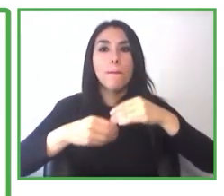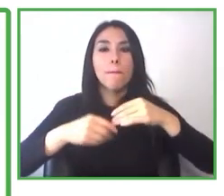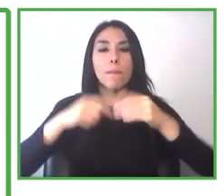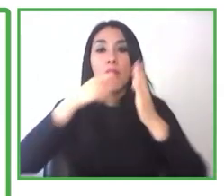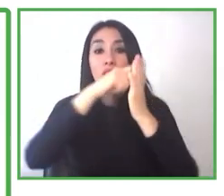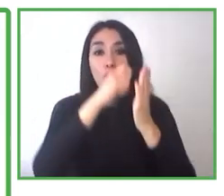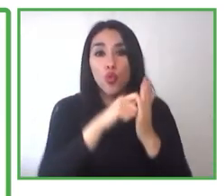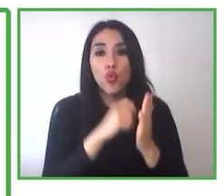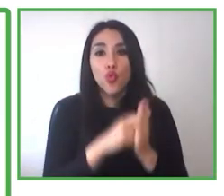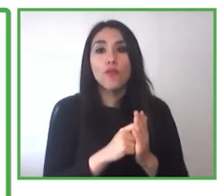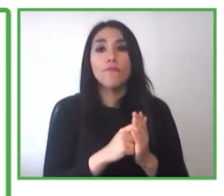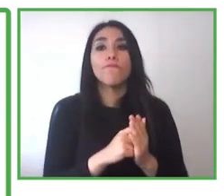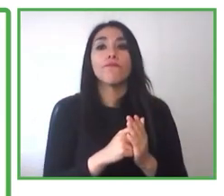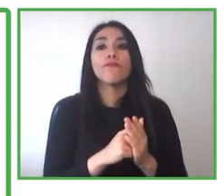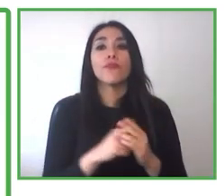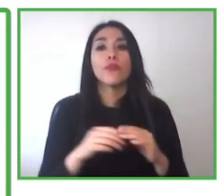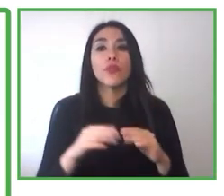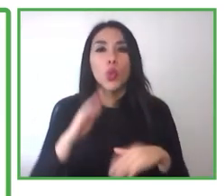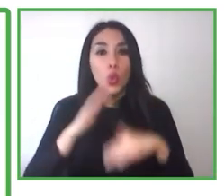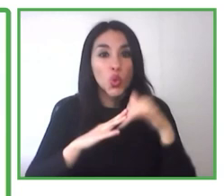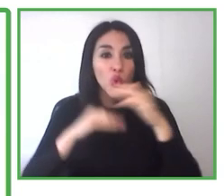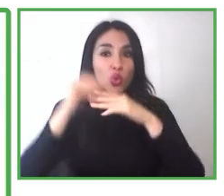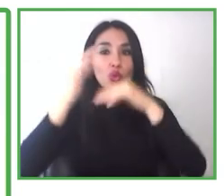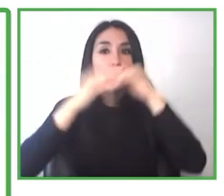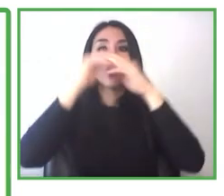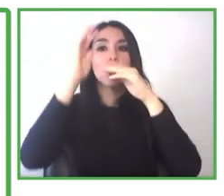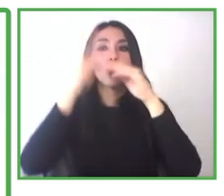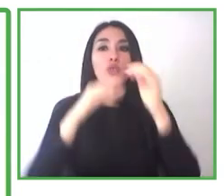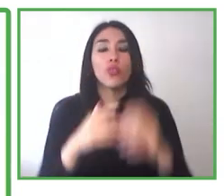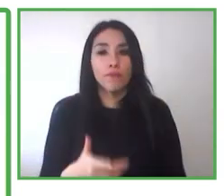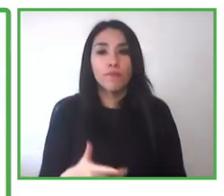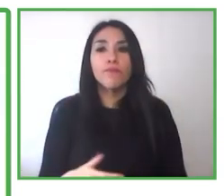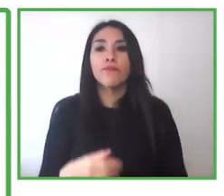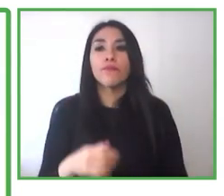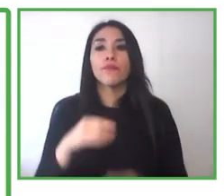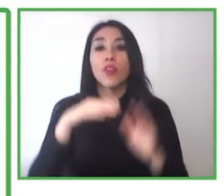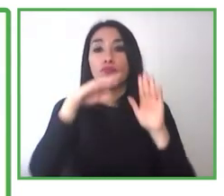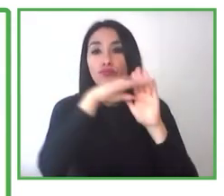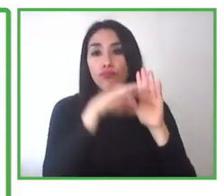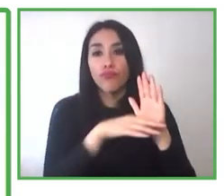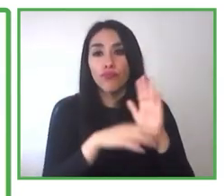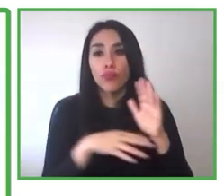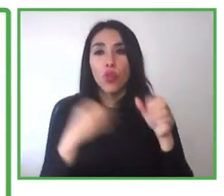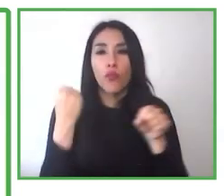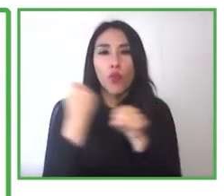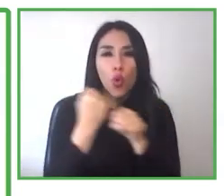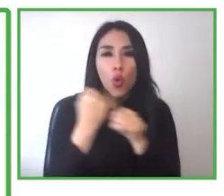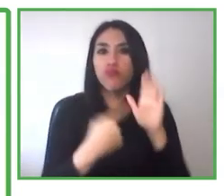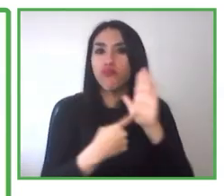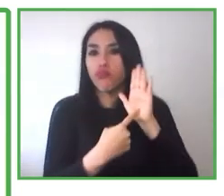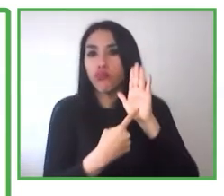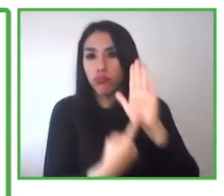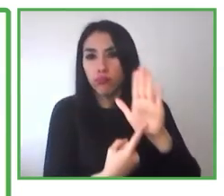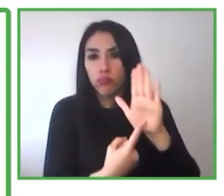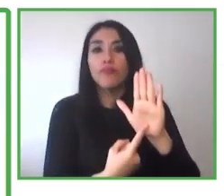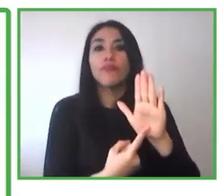ocupacional que se va a hacer cargo de la inclusión laboral al interior de las empresas.